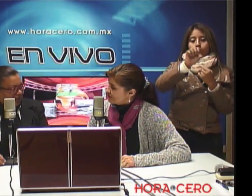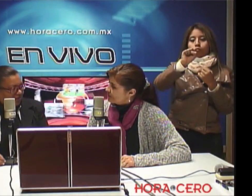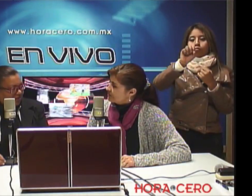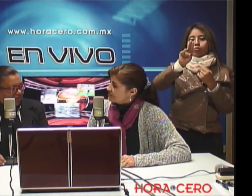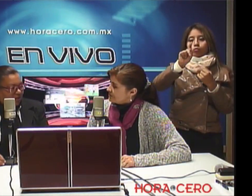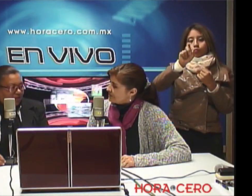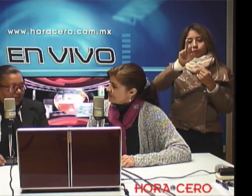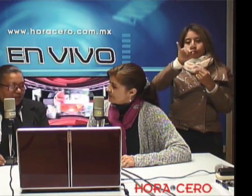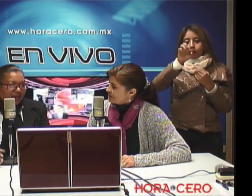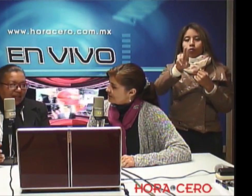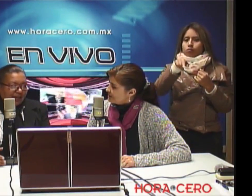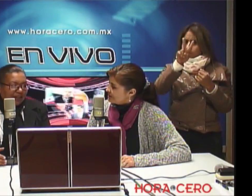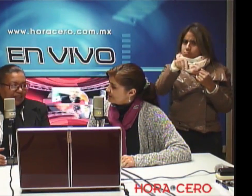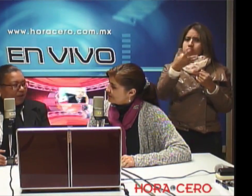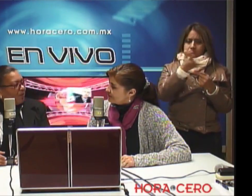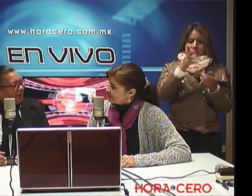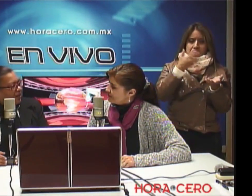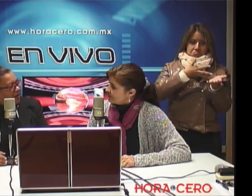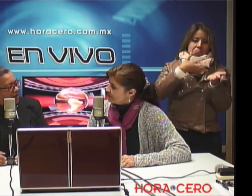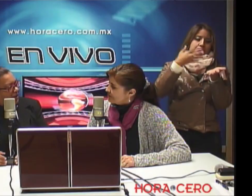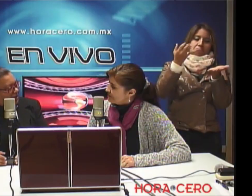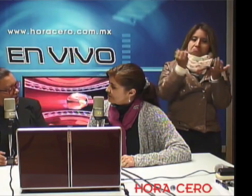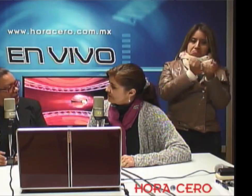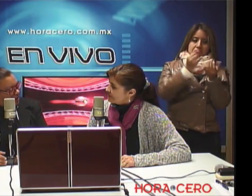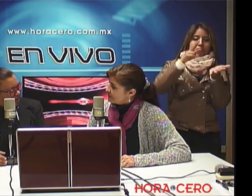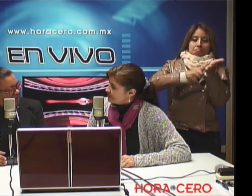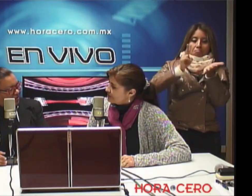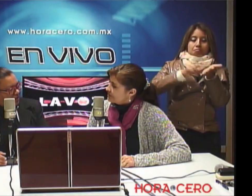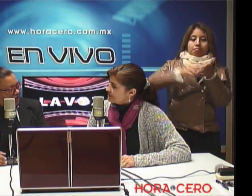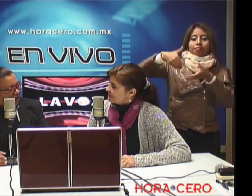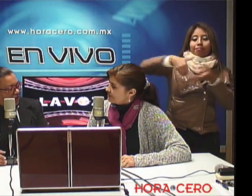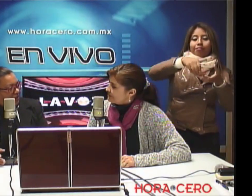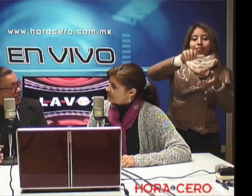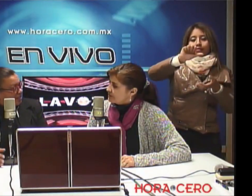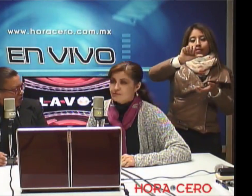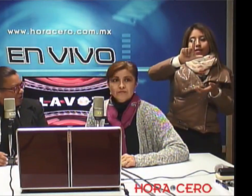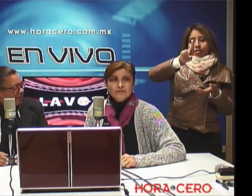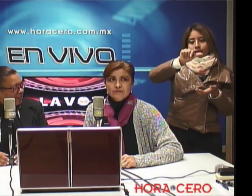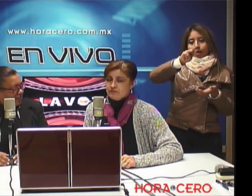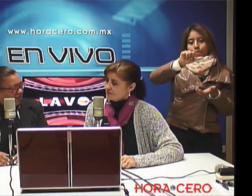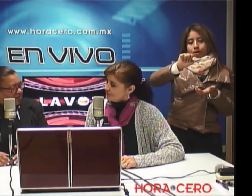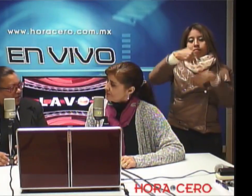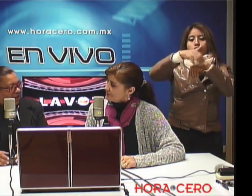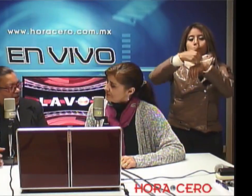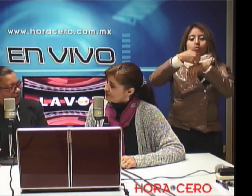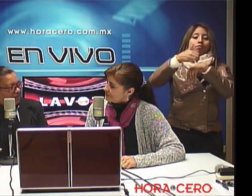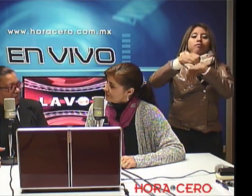registrados, sí. ICATA se encuentra en la calle Aldama, 625.